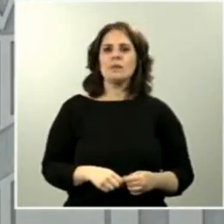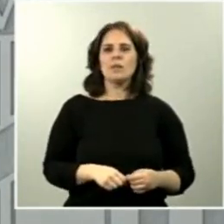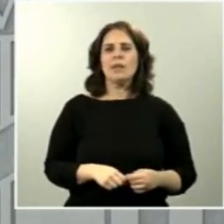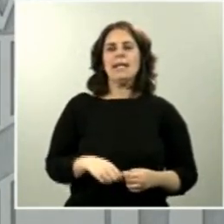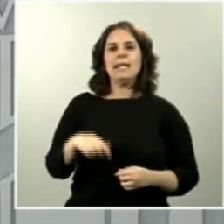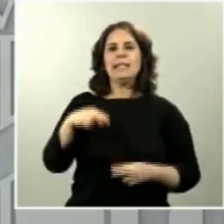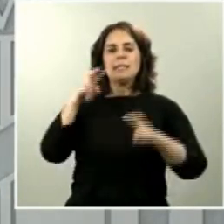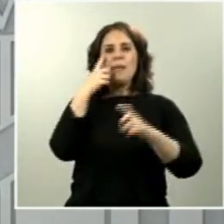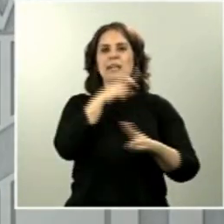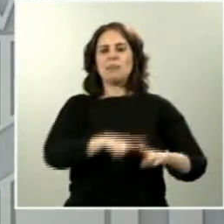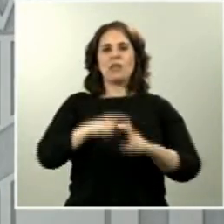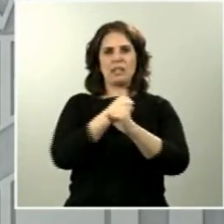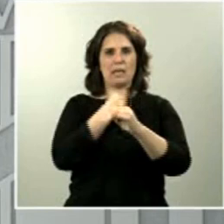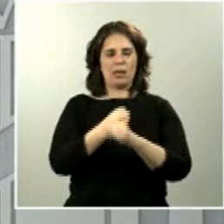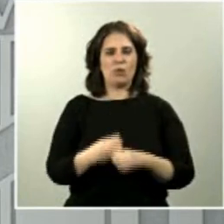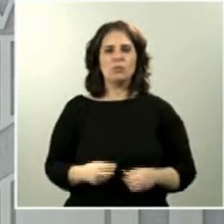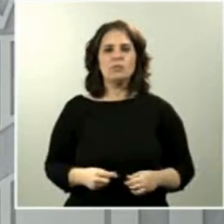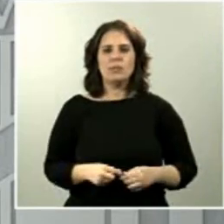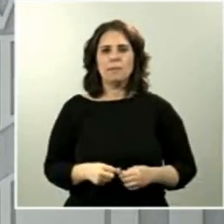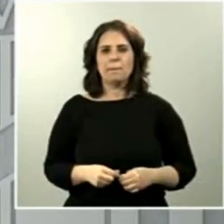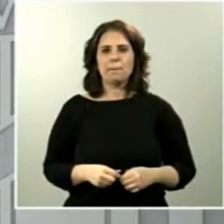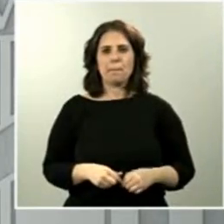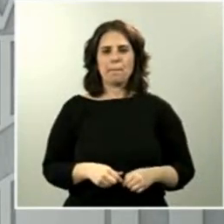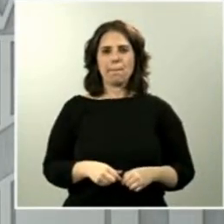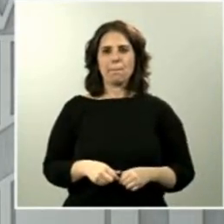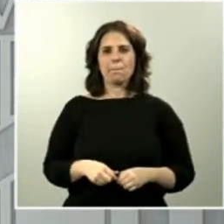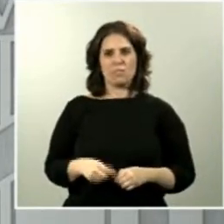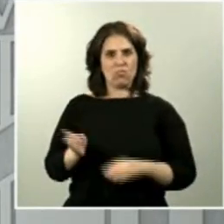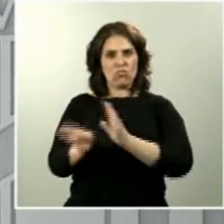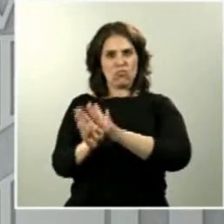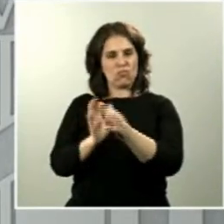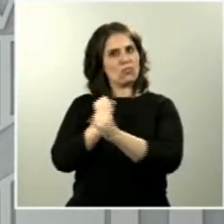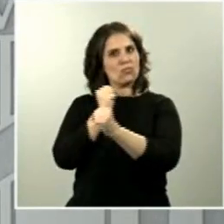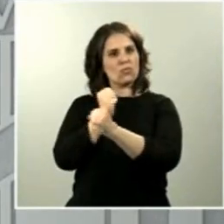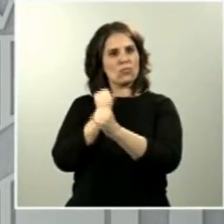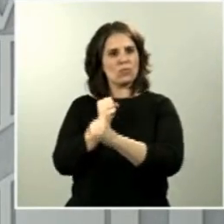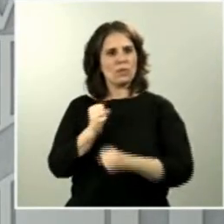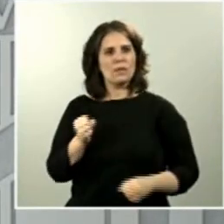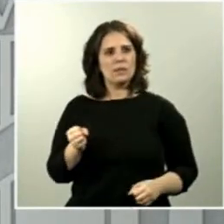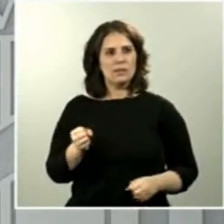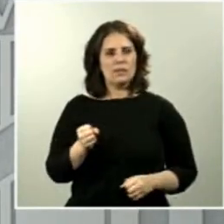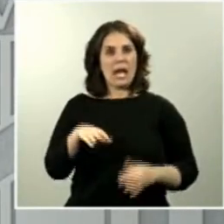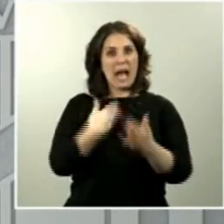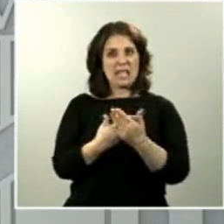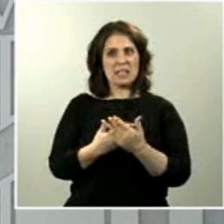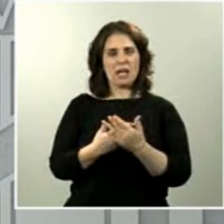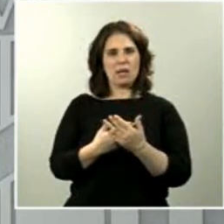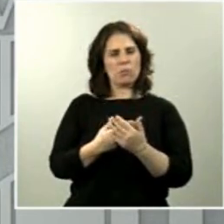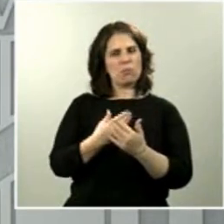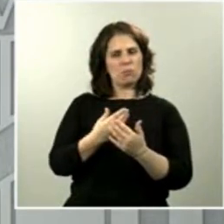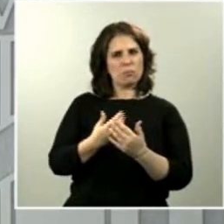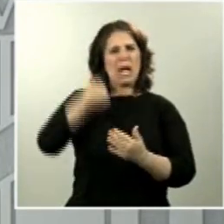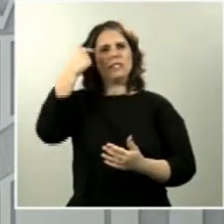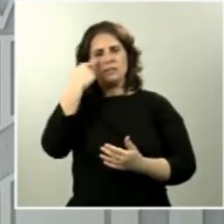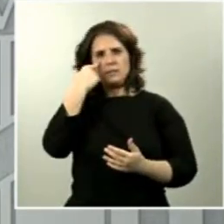trabajo, su actividad, no solo está plenamente vigente, sino que se encuentra en este momento intensificada. Cuando hay alguna duda,